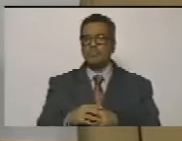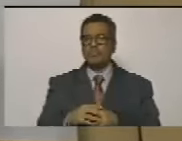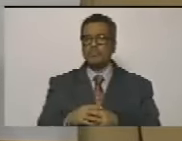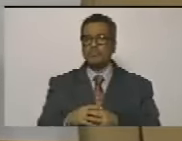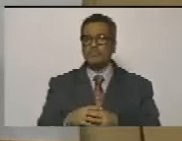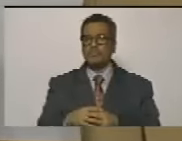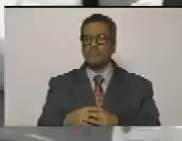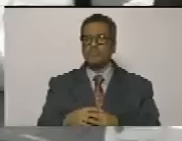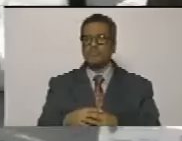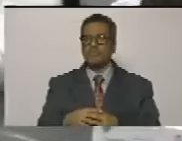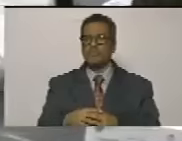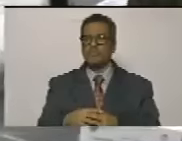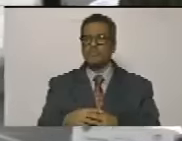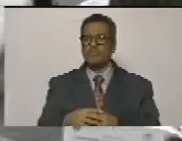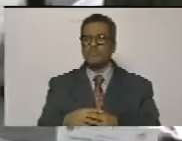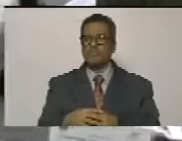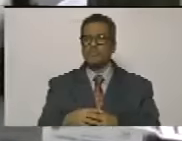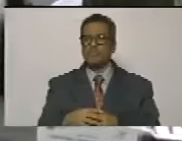nosotros